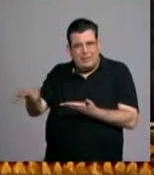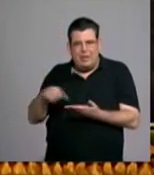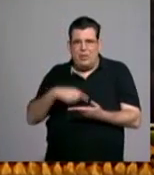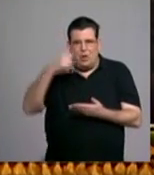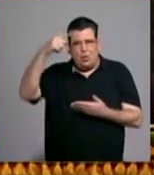vida.